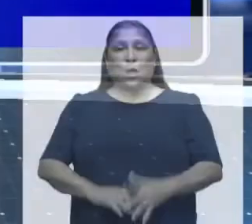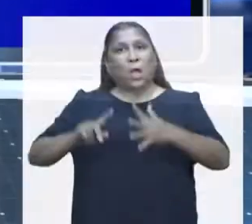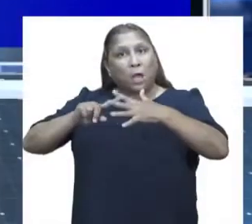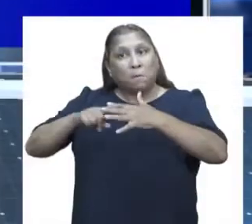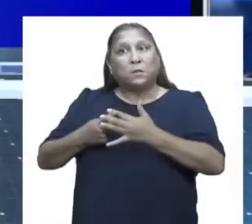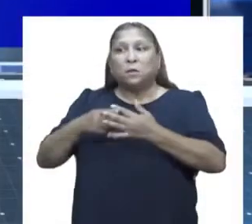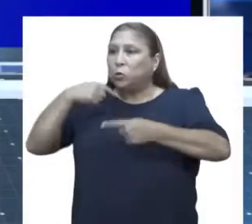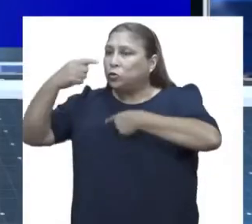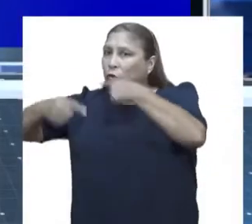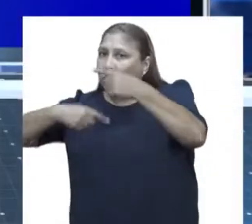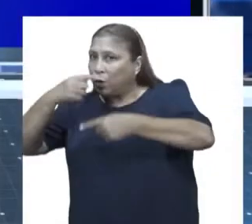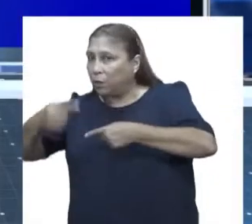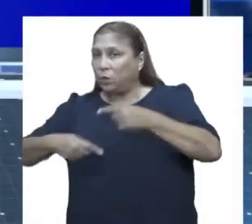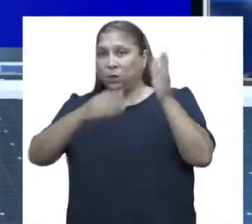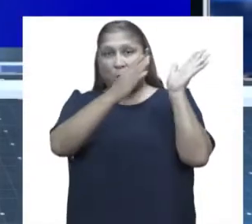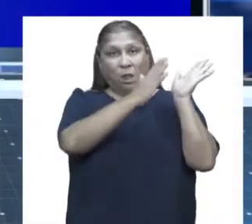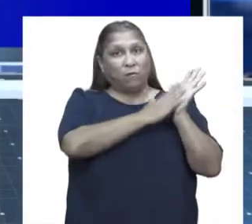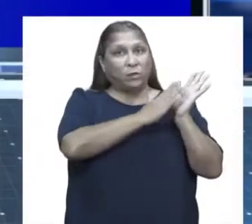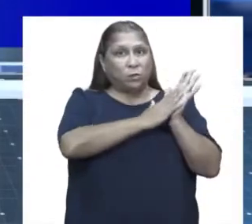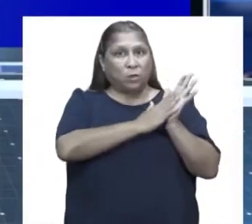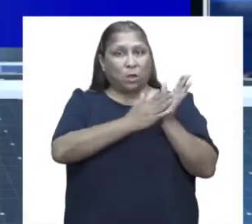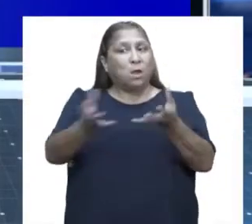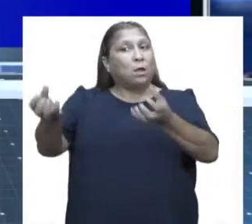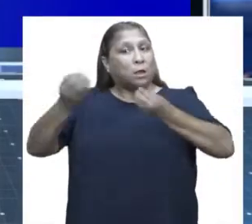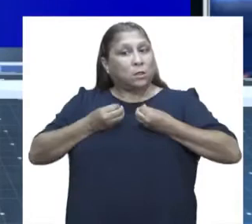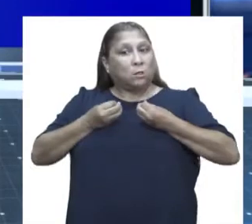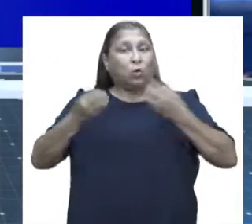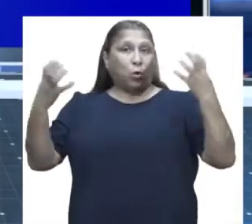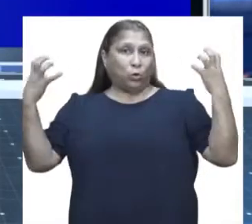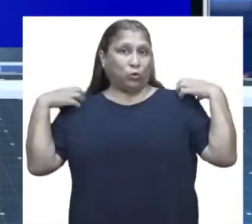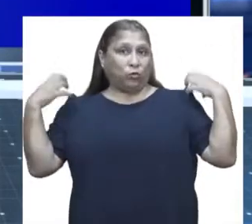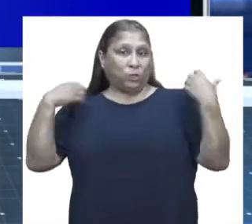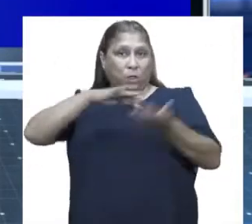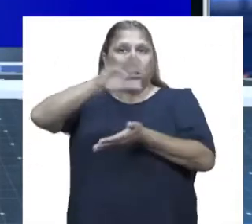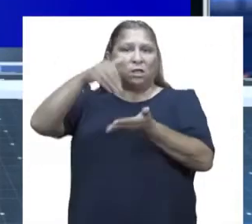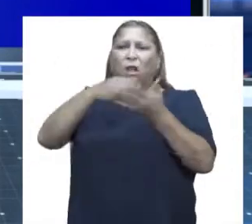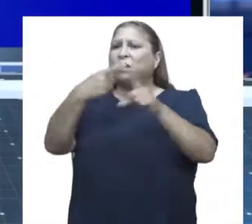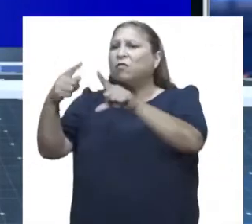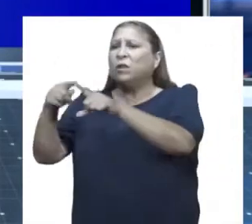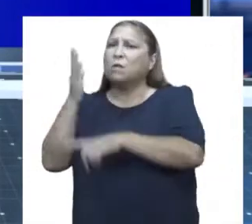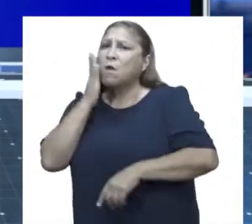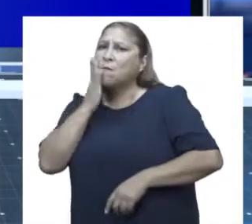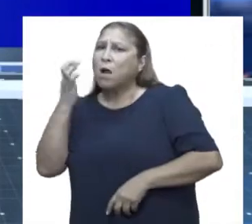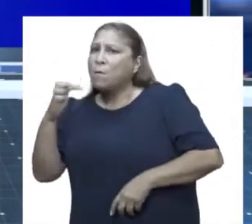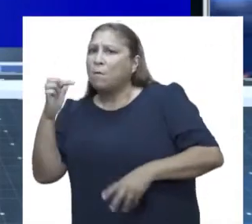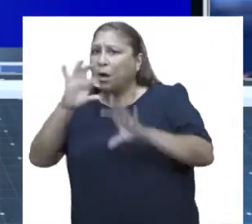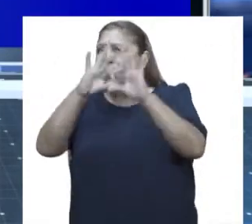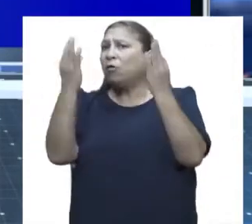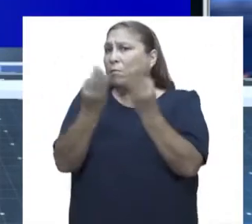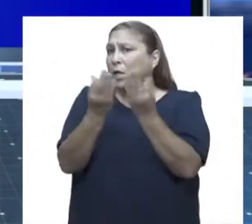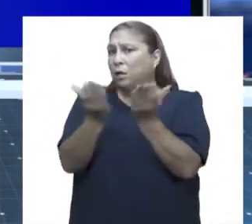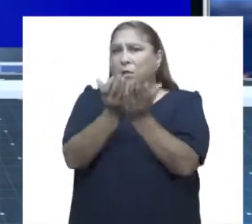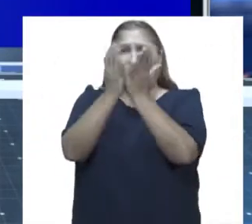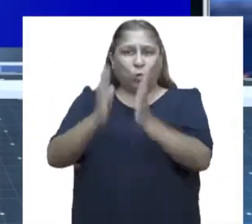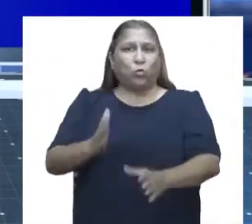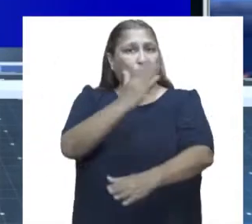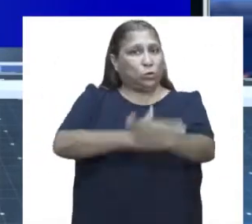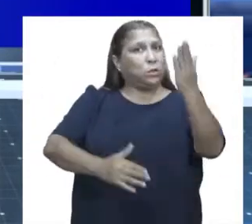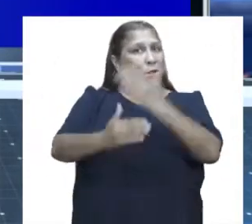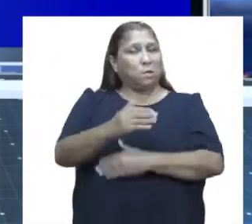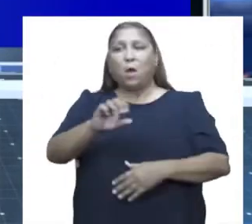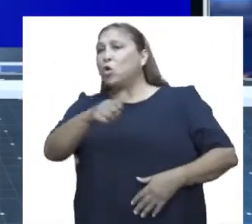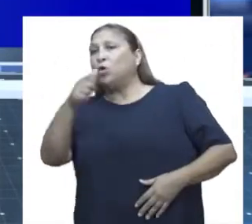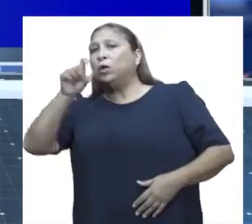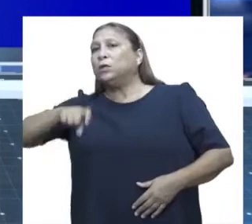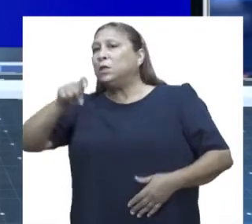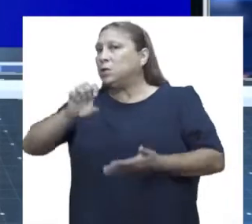Iniciamos comentándoles que la Defensoría del Pueblo recibió en su sede central a diversas madres y padres de familia de estudiantes con discapacidad y otras